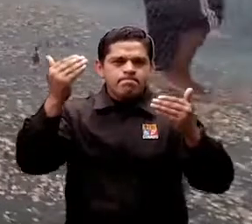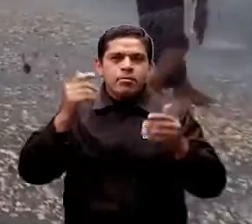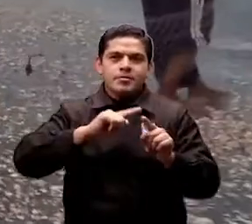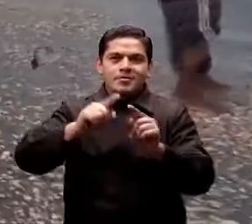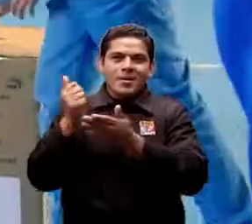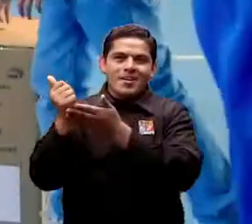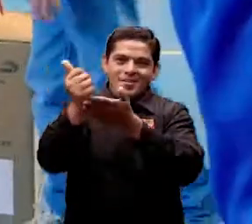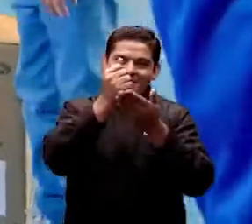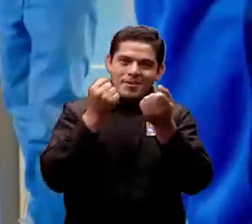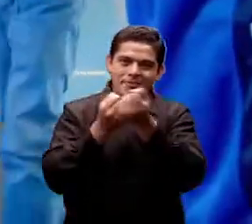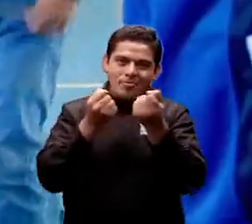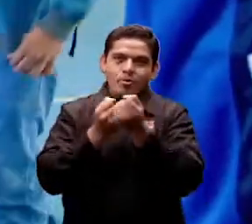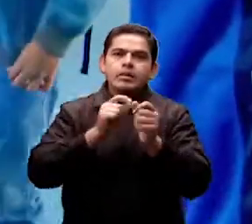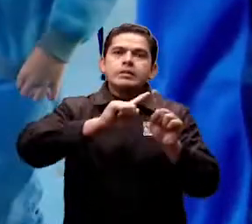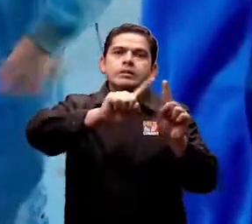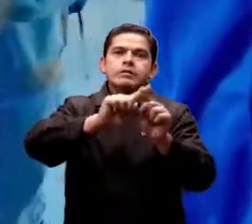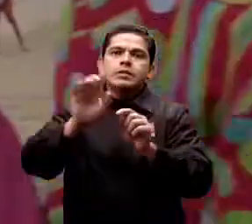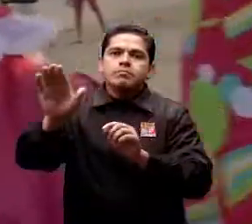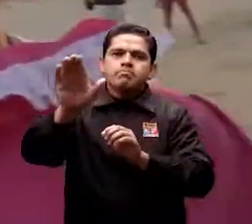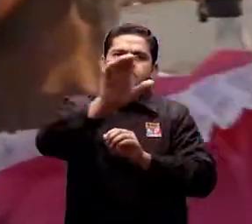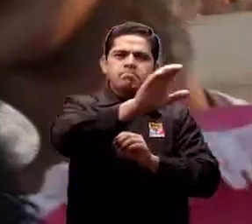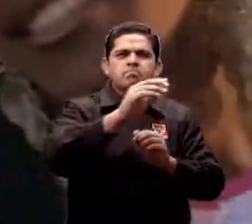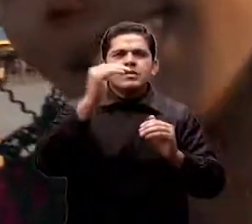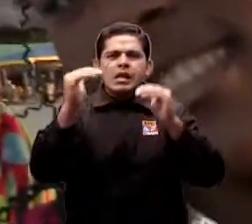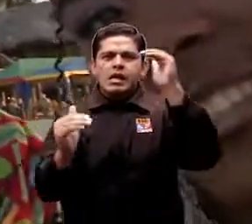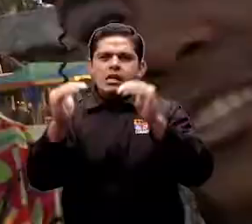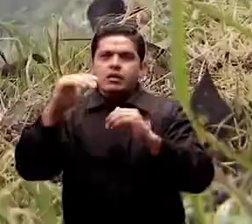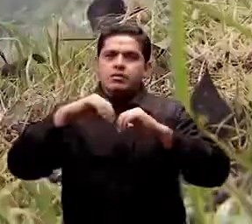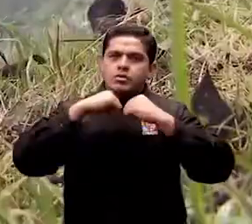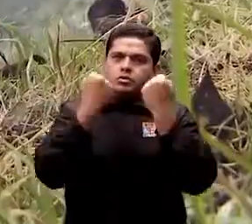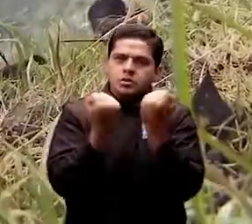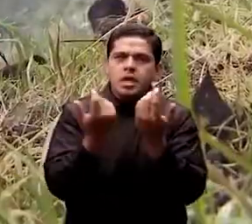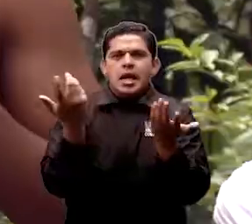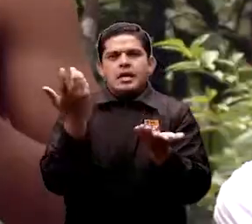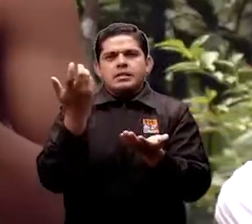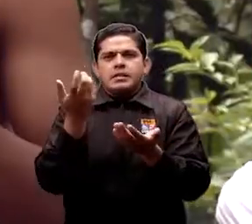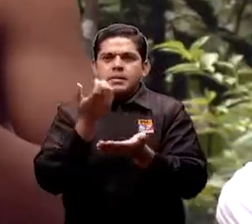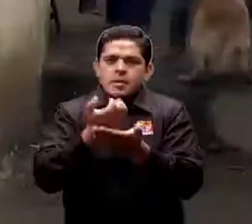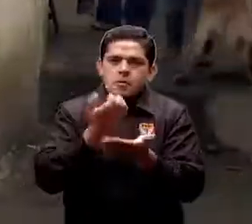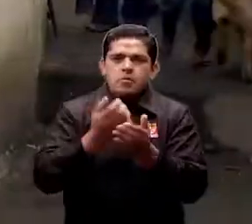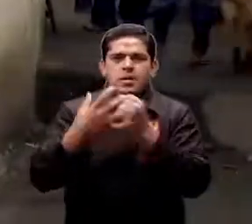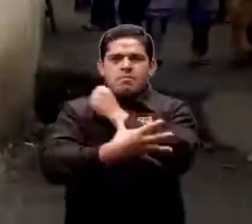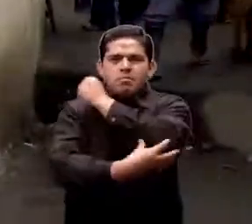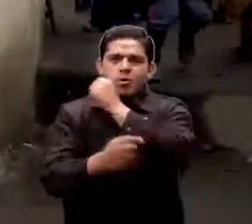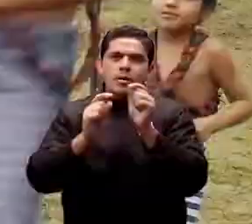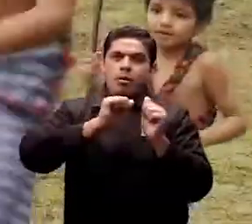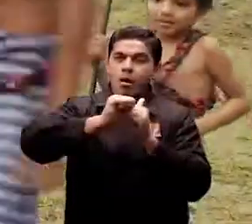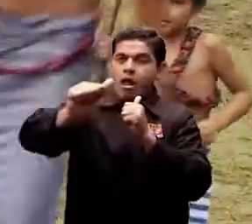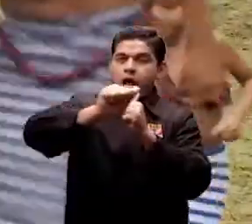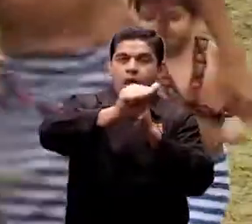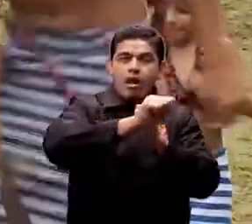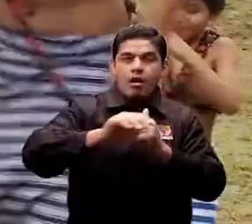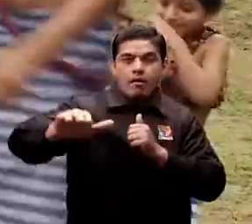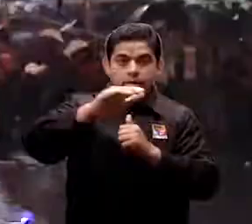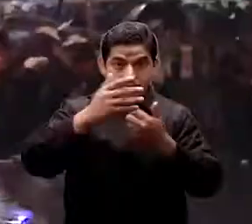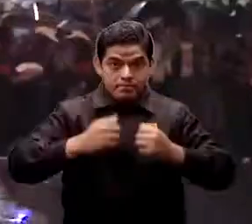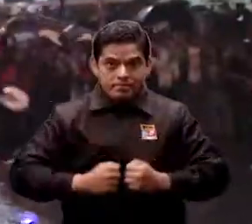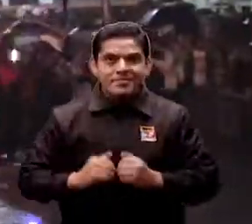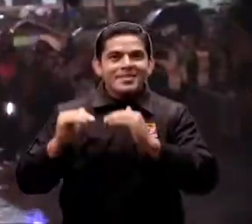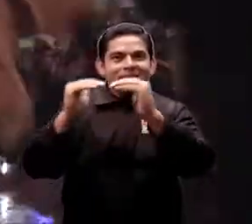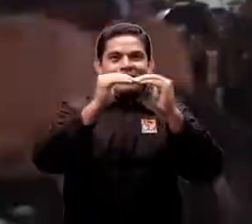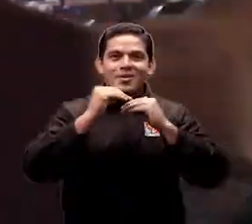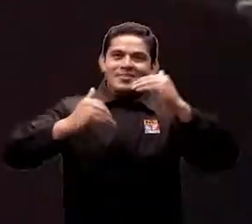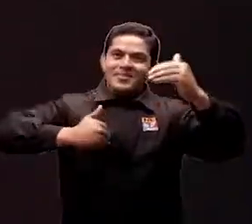afirmativa a todos los sectores que viven desigualdades sociales por sus condiciones socioeconómicas y territoriales. La